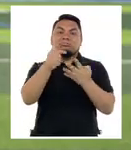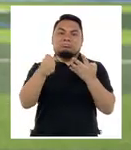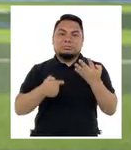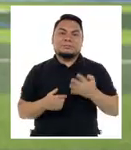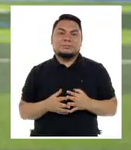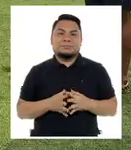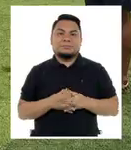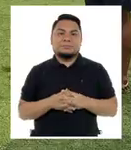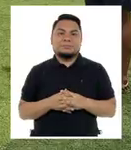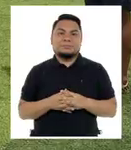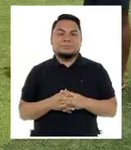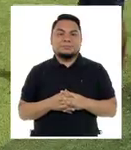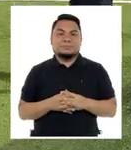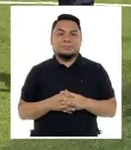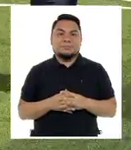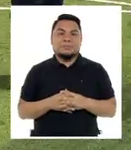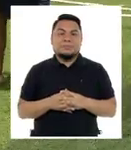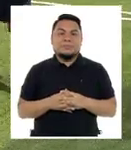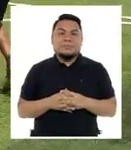logros varios avances.